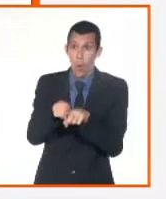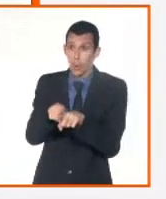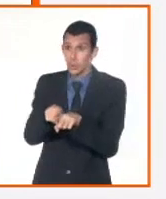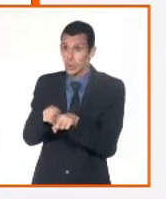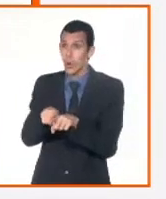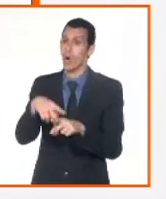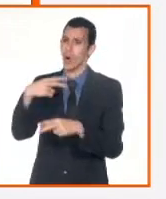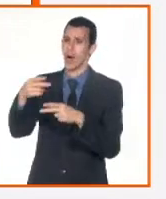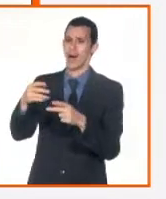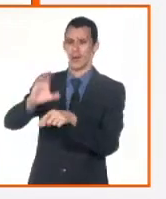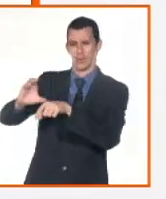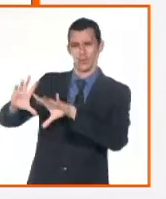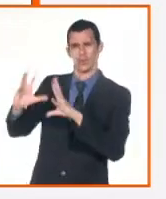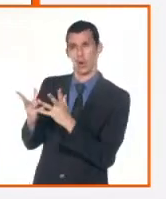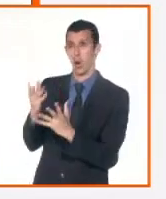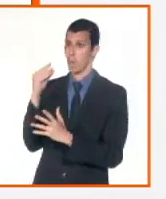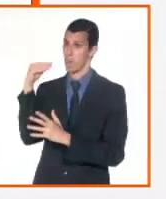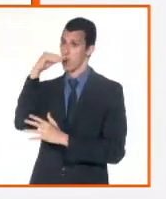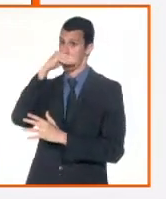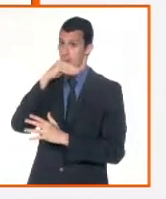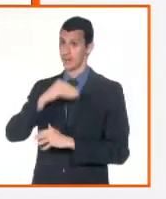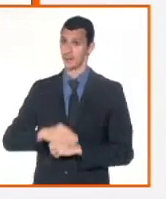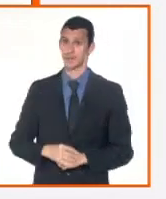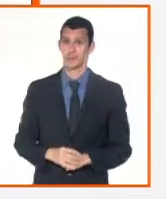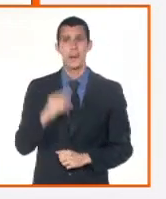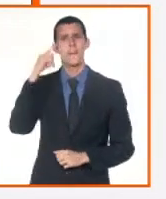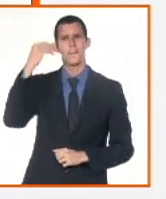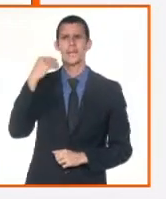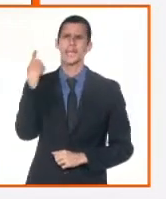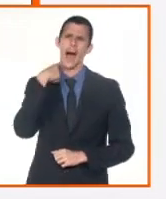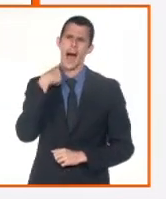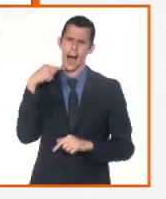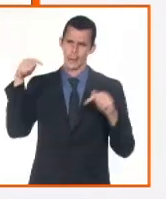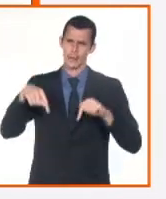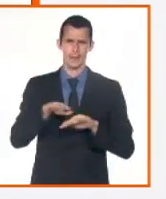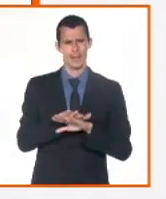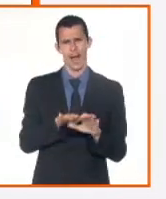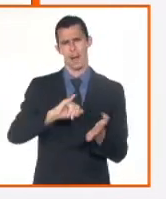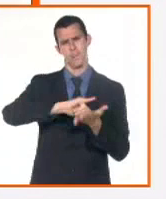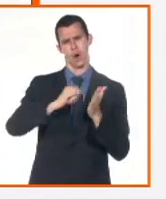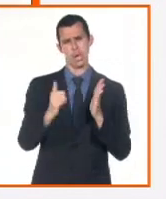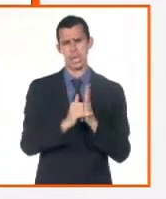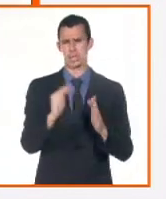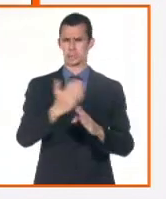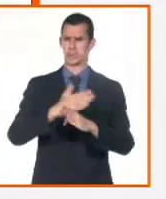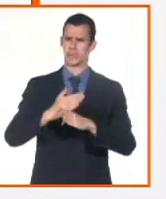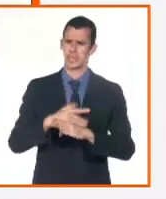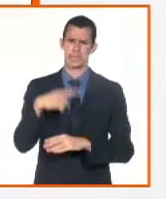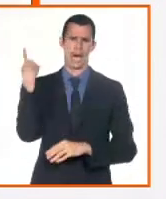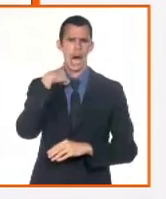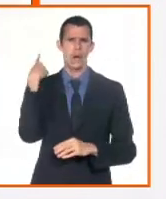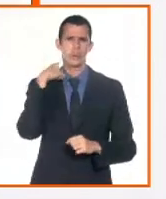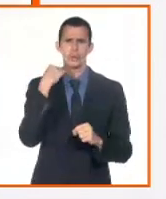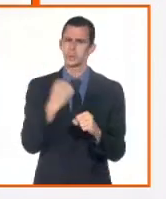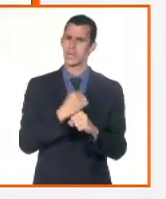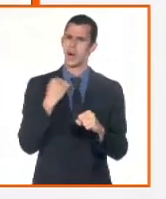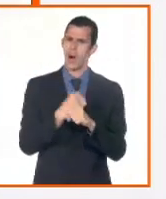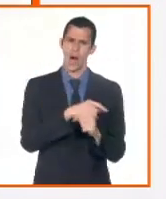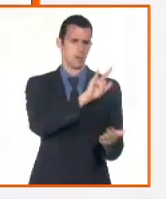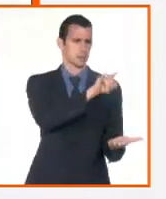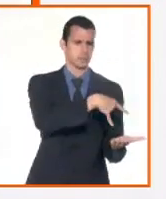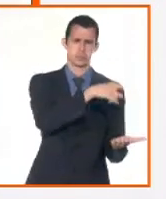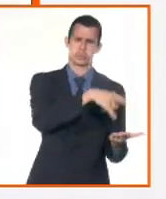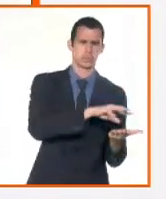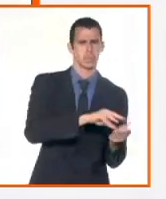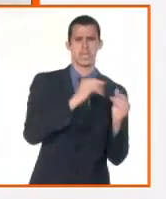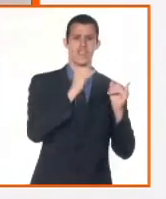a dar un resultado. Si este año deben concluir todos esos proyectos de informatización, eso va a permitir dar un salto en la